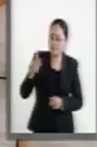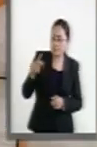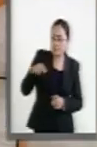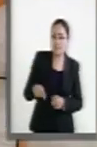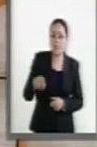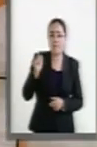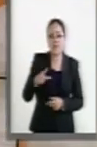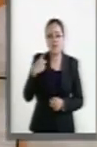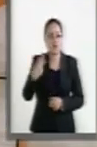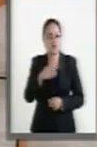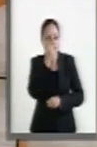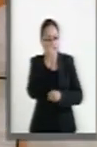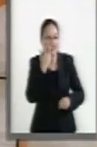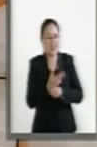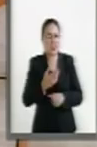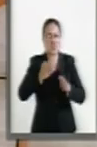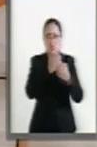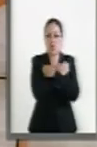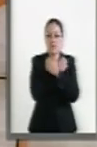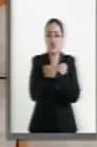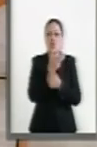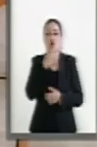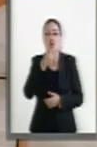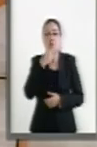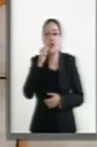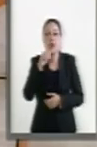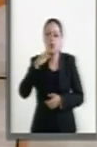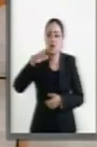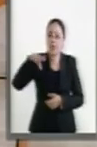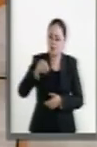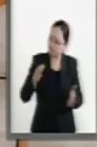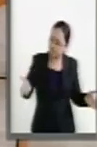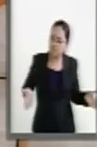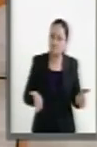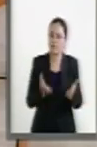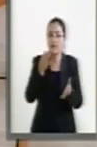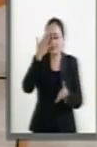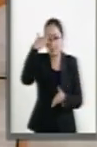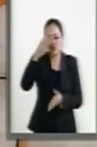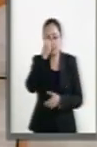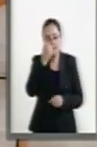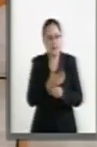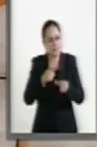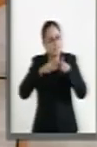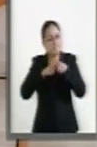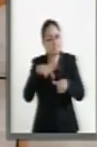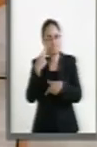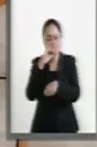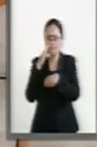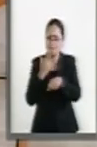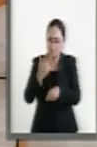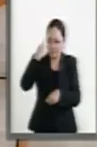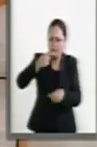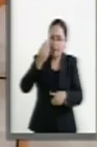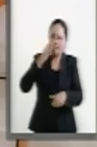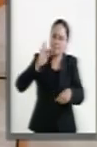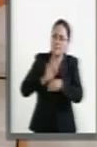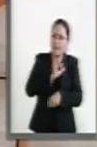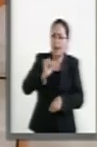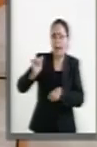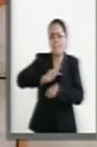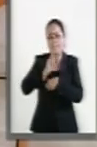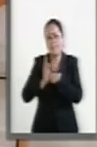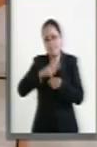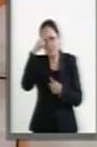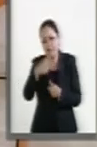y de su Secretario de Educación, Aurelio Nuño Mayer. Adelante, señor Secretario. Siga con esa tarea para bien de México y de la niñez de